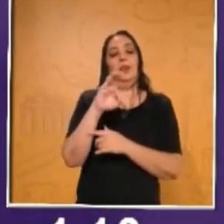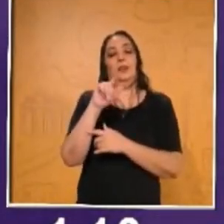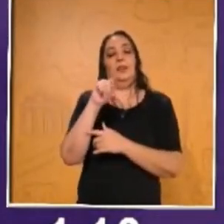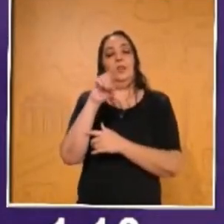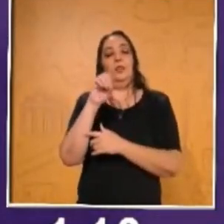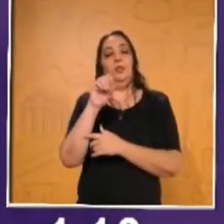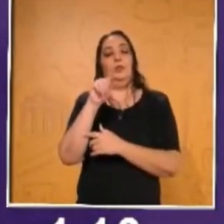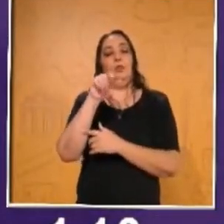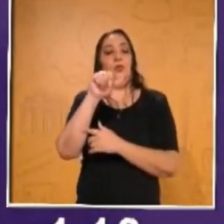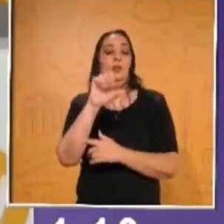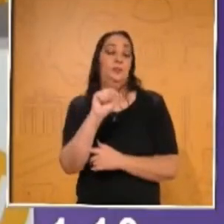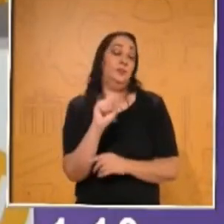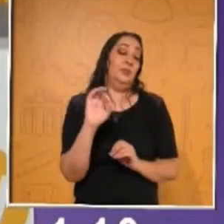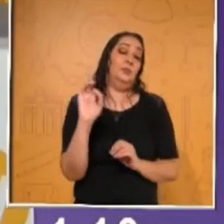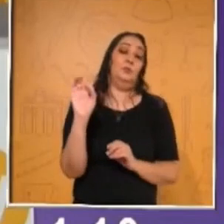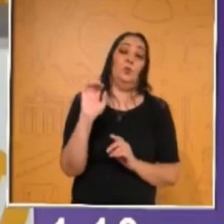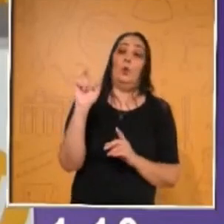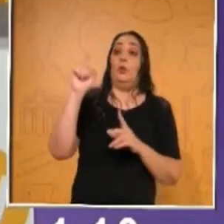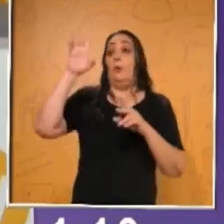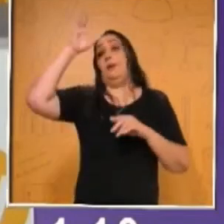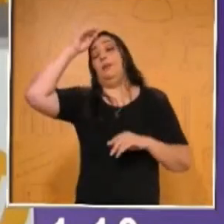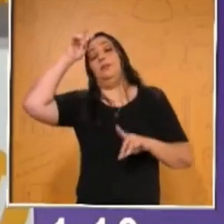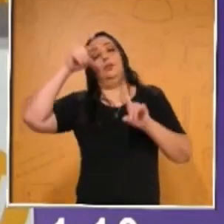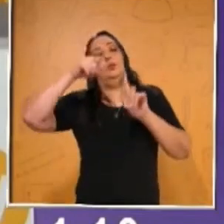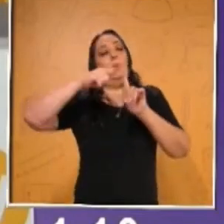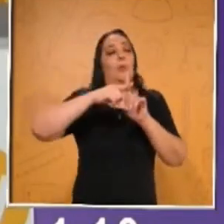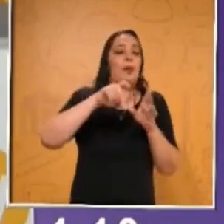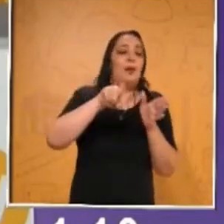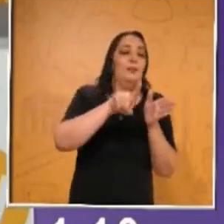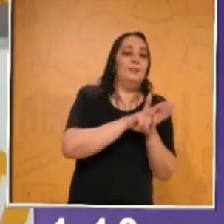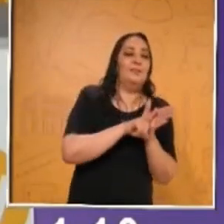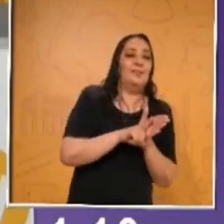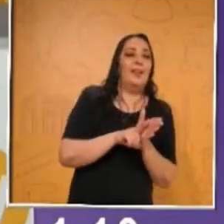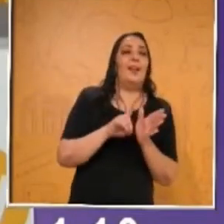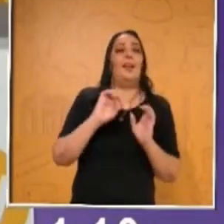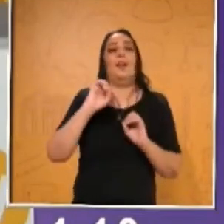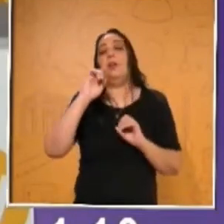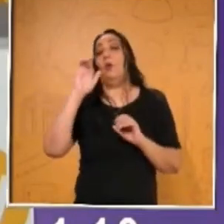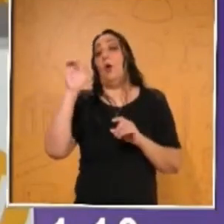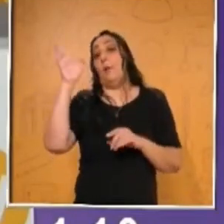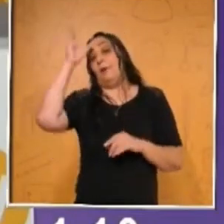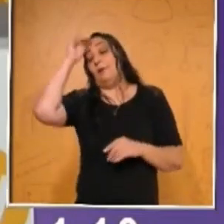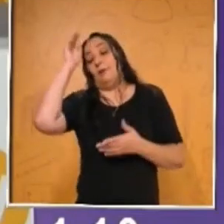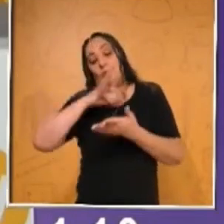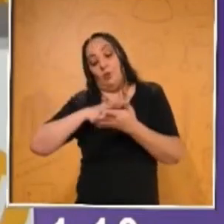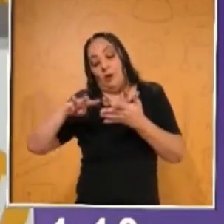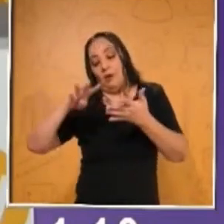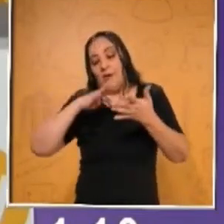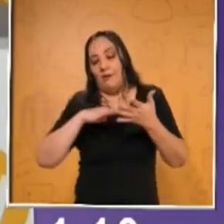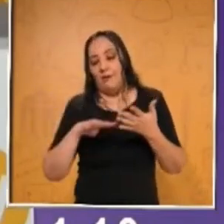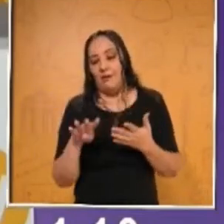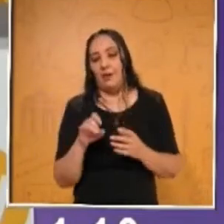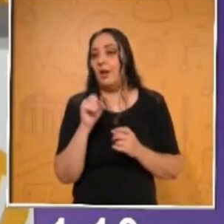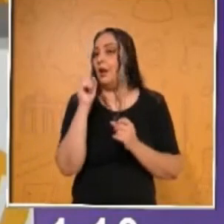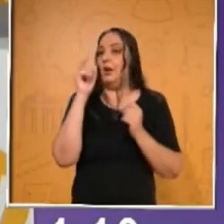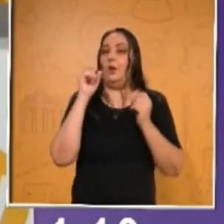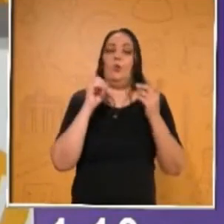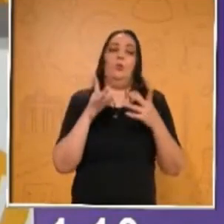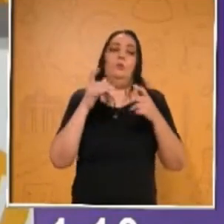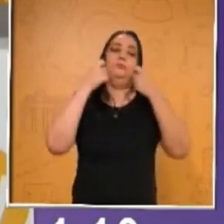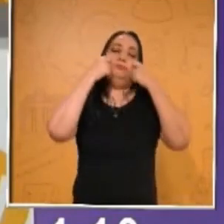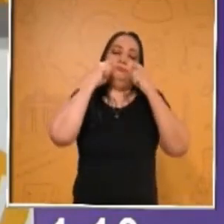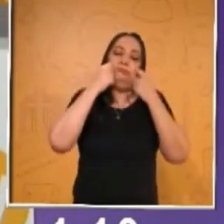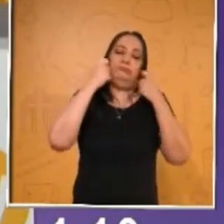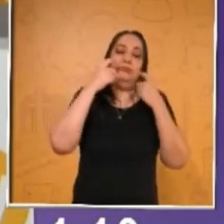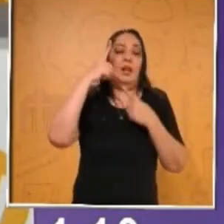divertidas. Divertidas, tristes. Cuando aprendiste a sumar, cuando aprendiste a restar. Cuando aprendieron a leer también. Cuando aprendieron a leer, que hay unos llore y